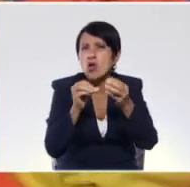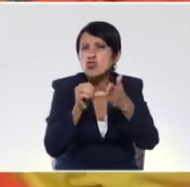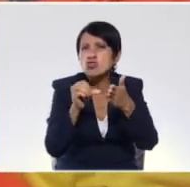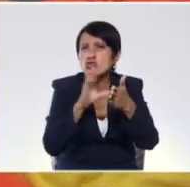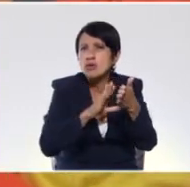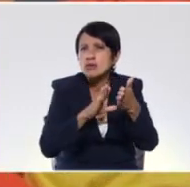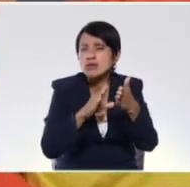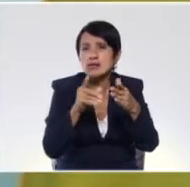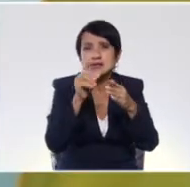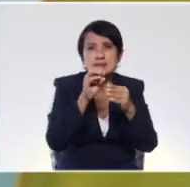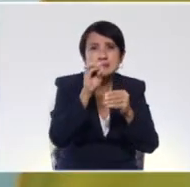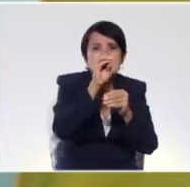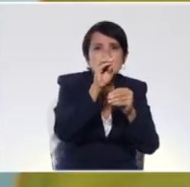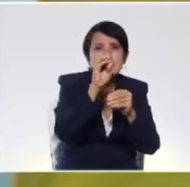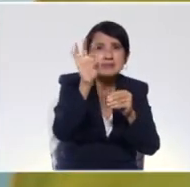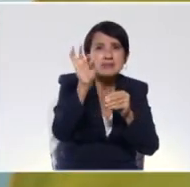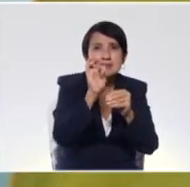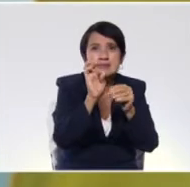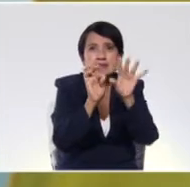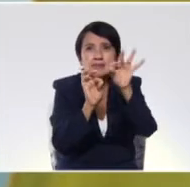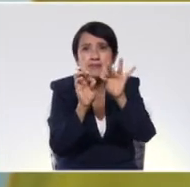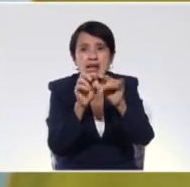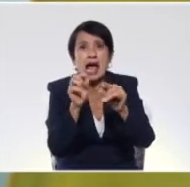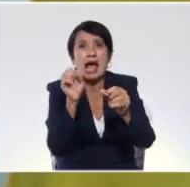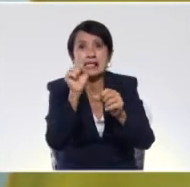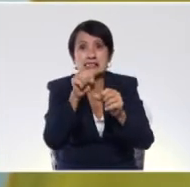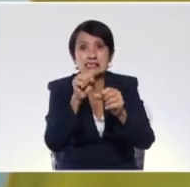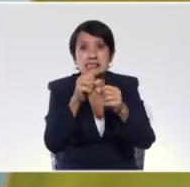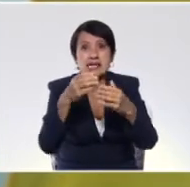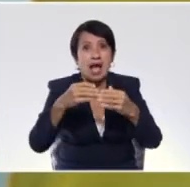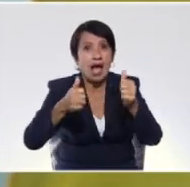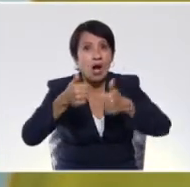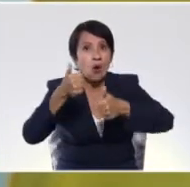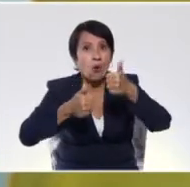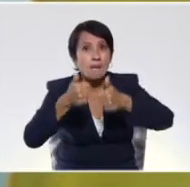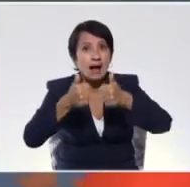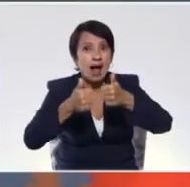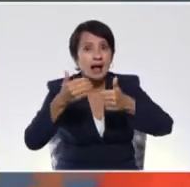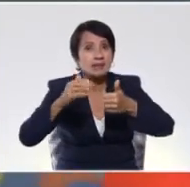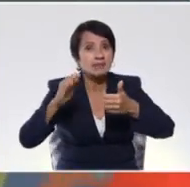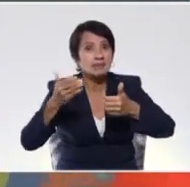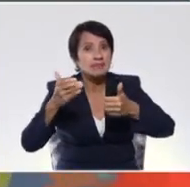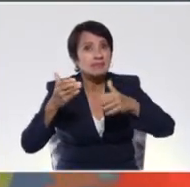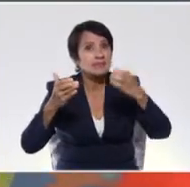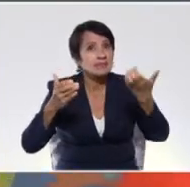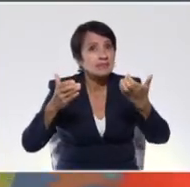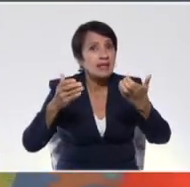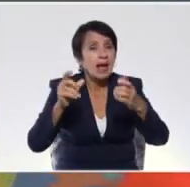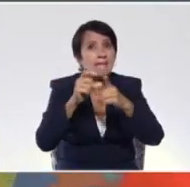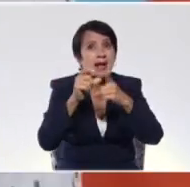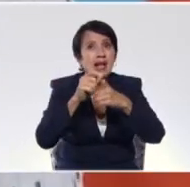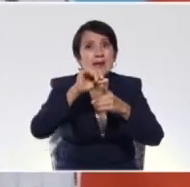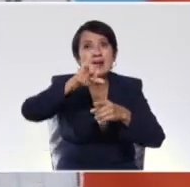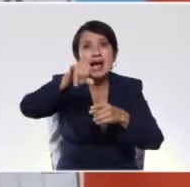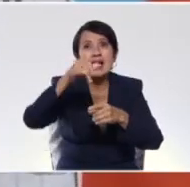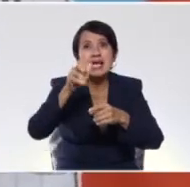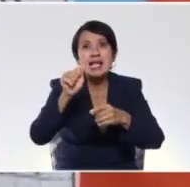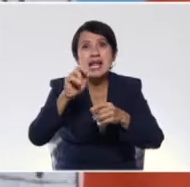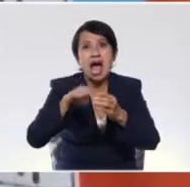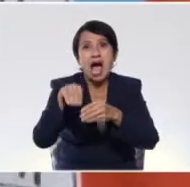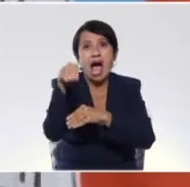No. ¡Ay, aquí sí! ¿Ven? Compara la palabra jirafa con,